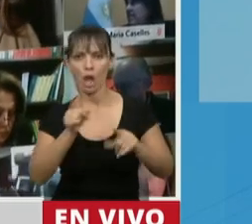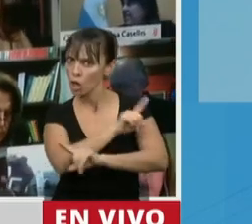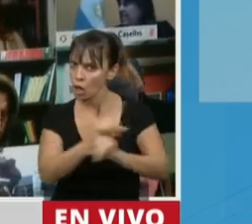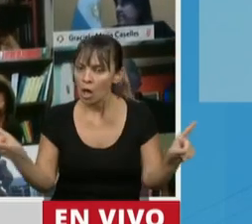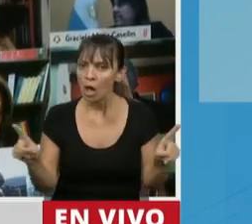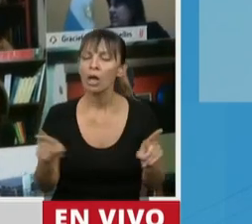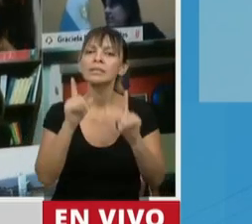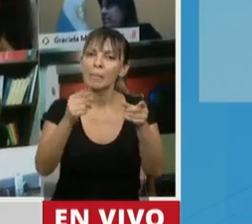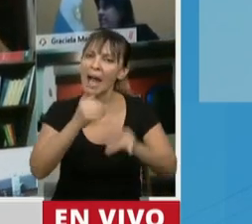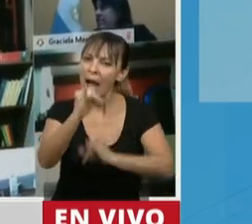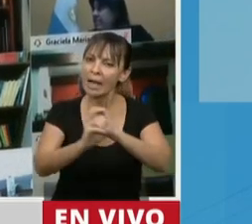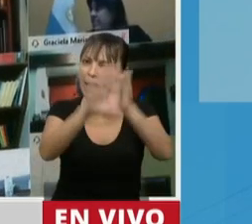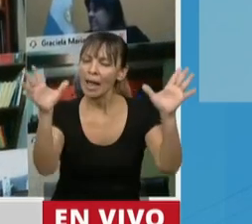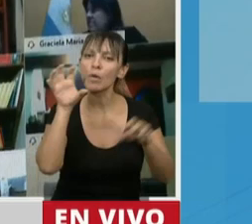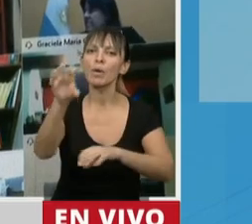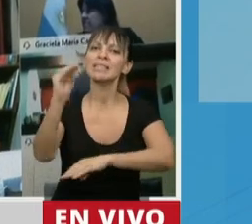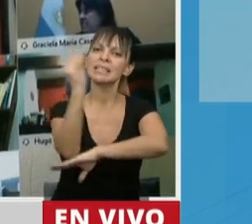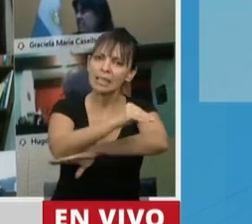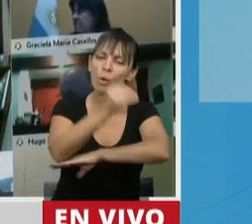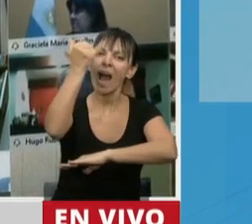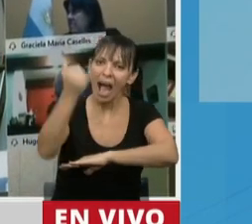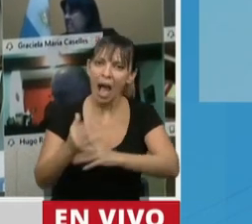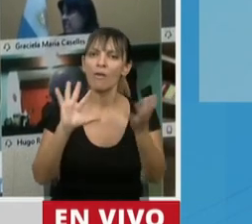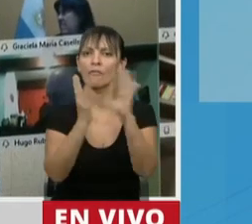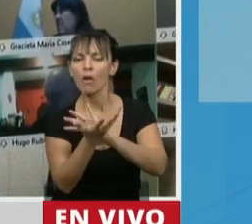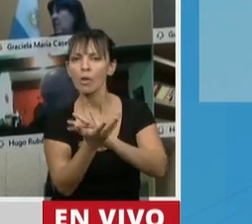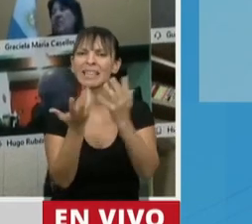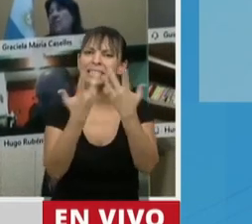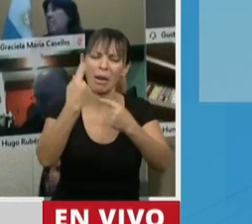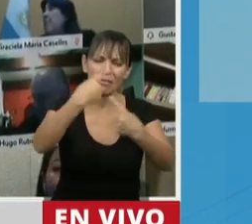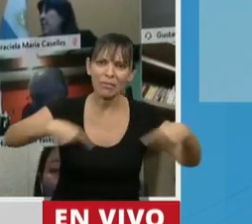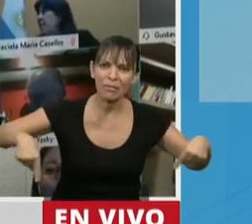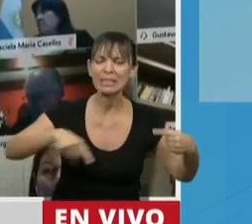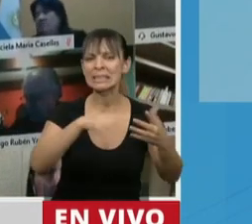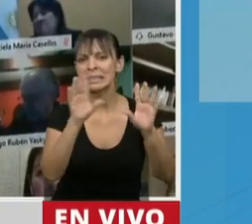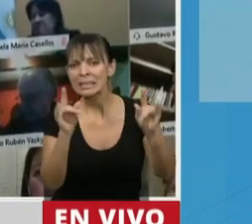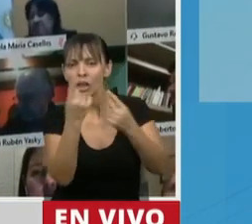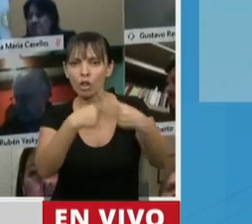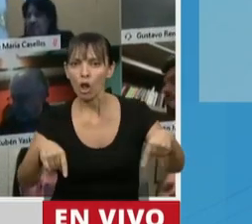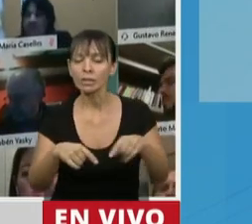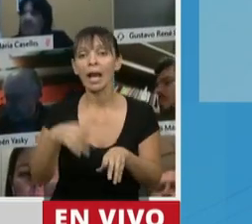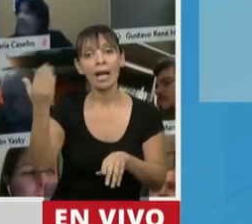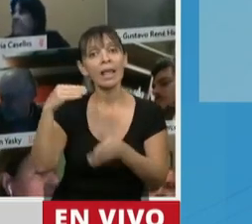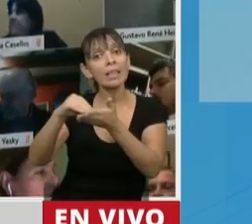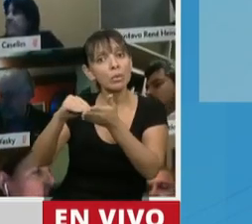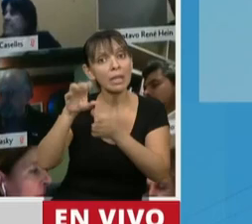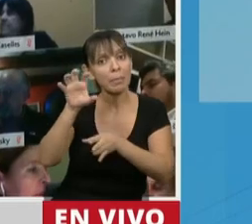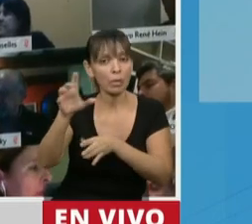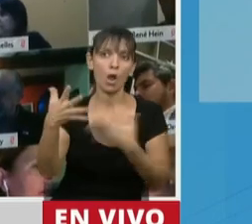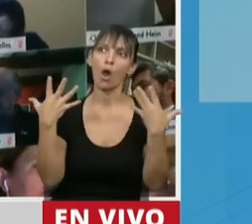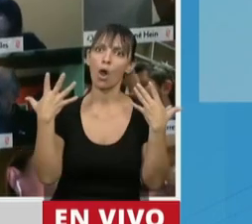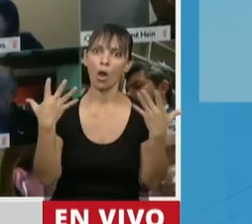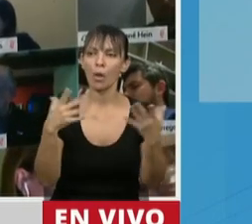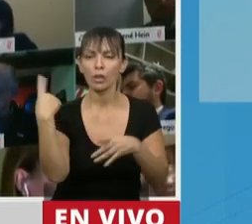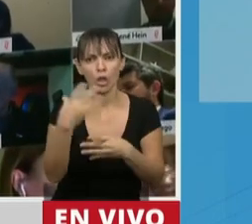también que en la provincia de Santa Cruz tenemos un sistema de complejidades. la diputada provincial, a la cual por supuesto